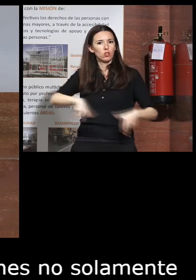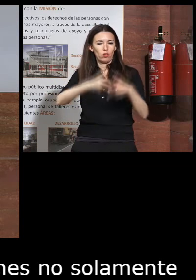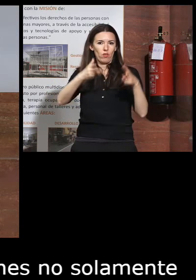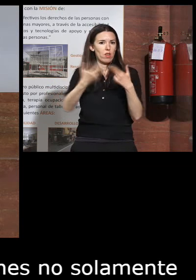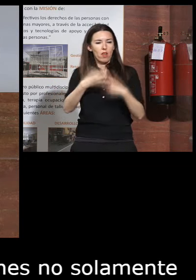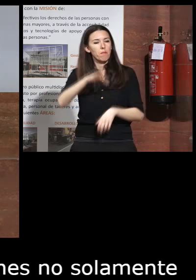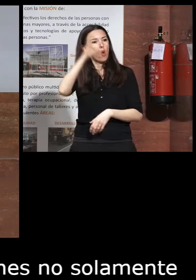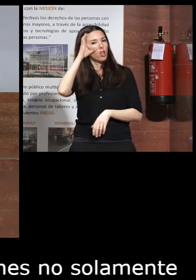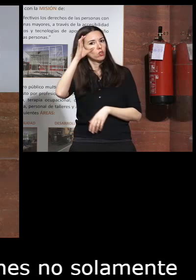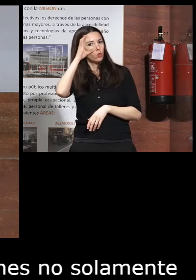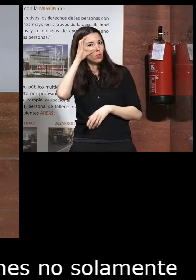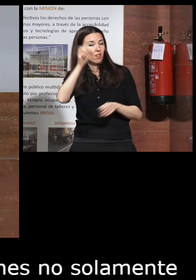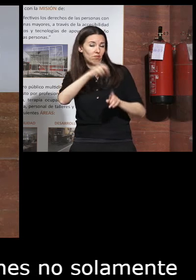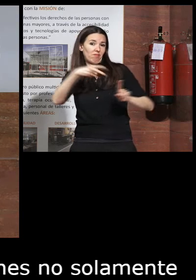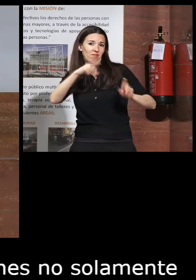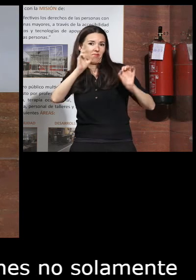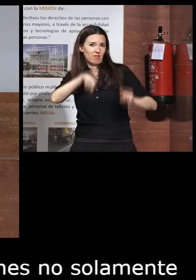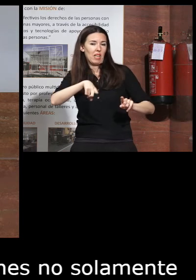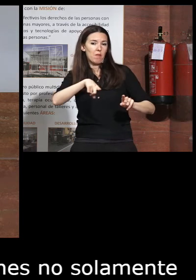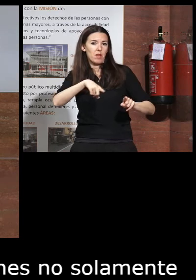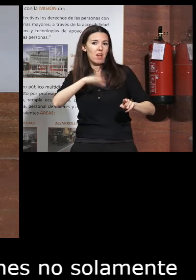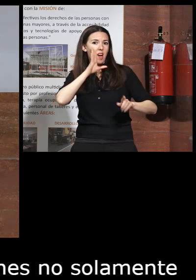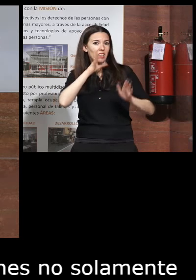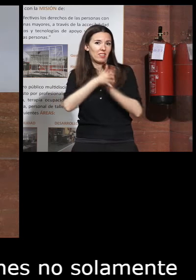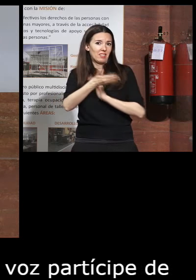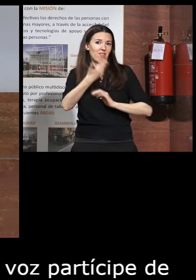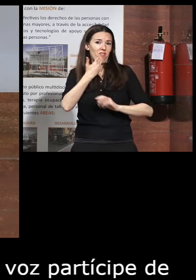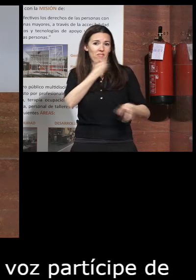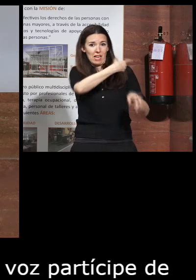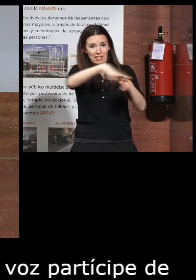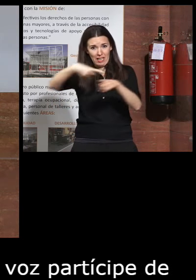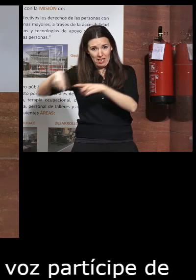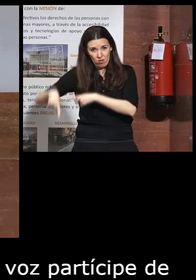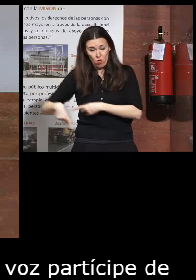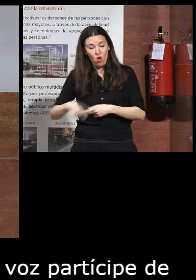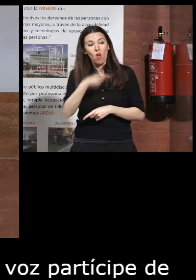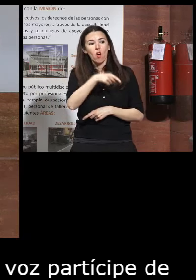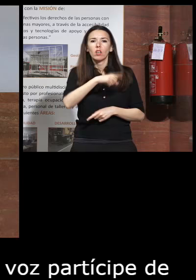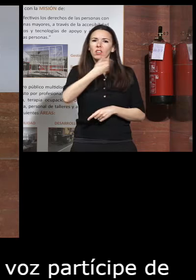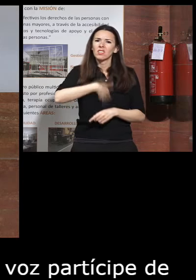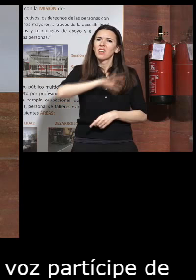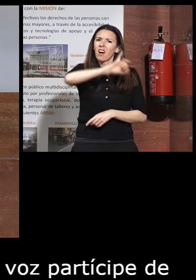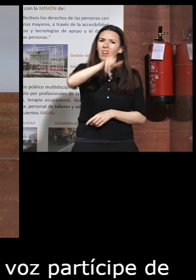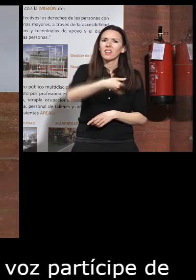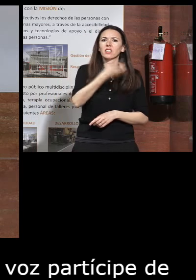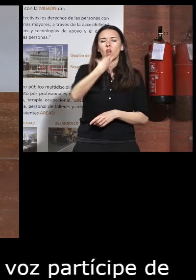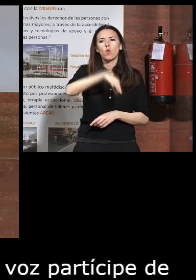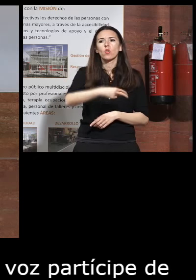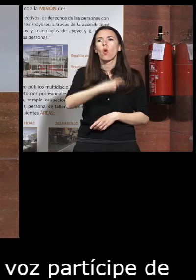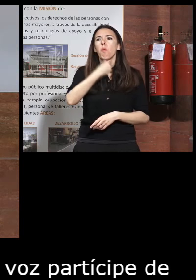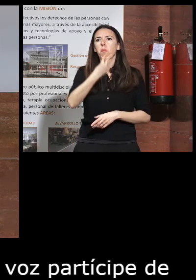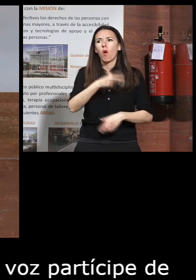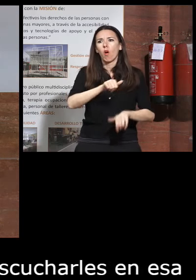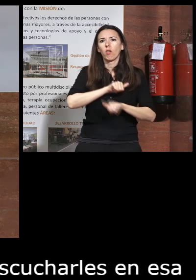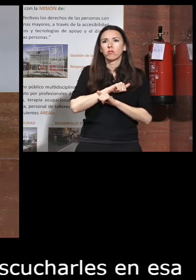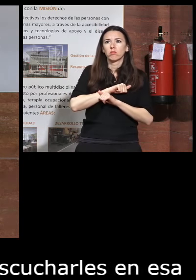hay que escucharles desde esa visión también que la doctora Penazo nos decía transgeneracional ellos se cansado solamente de tener una voz pasiva